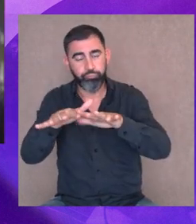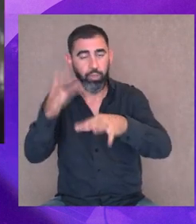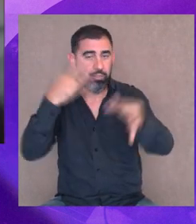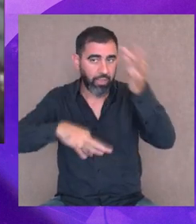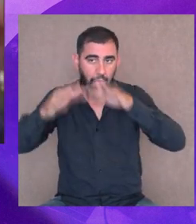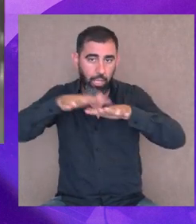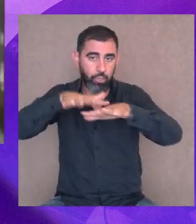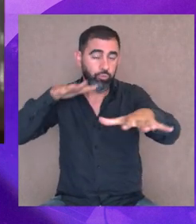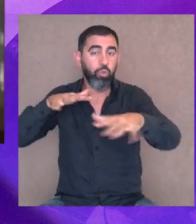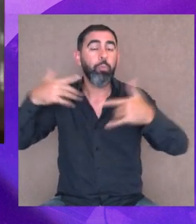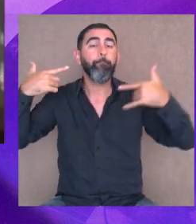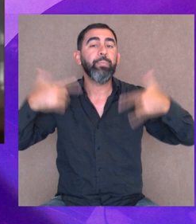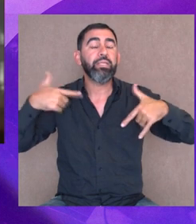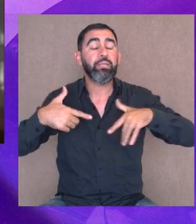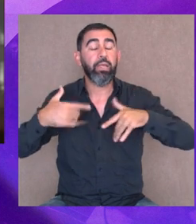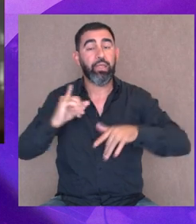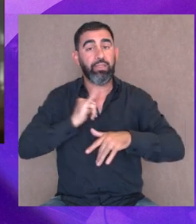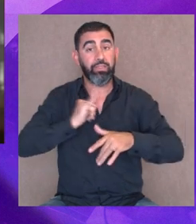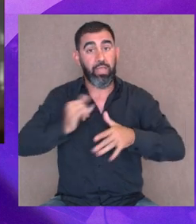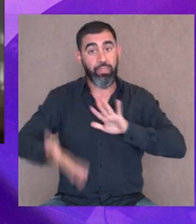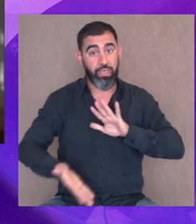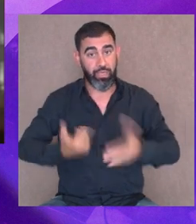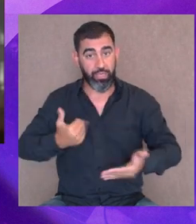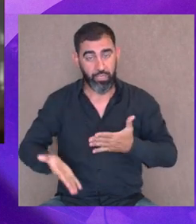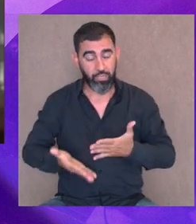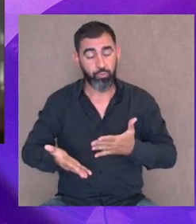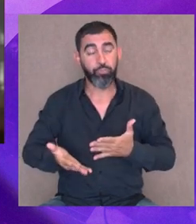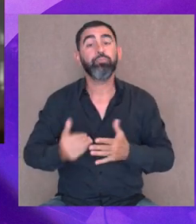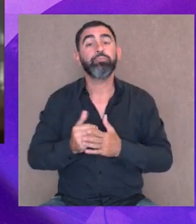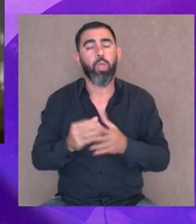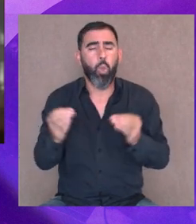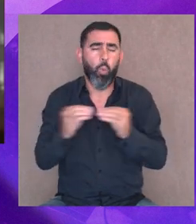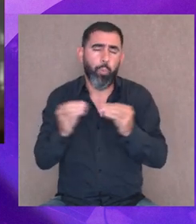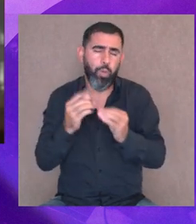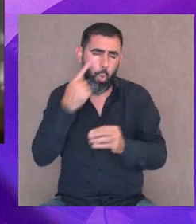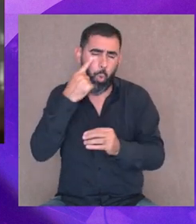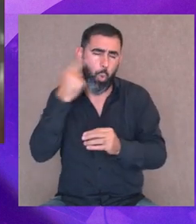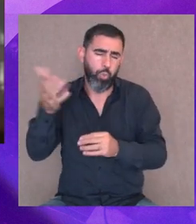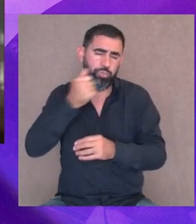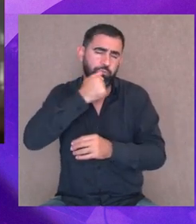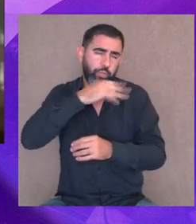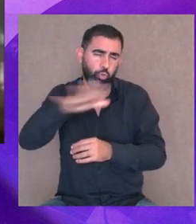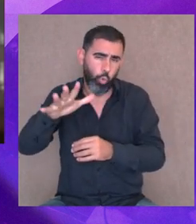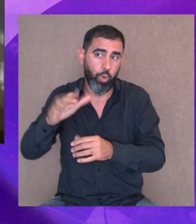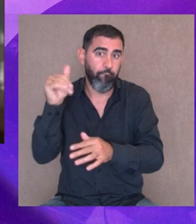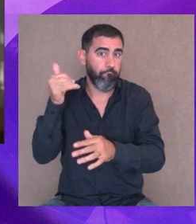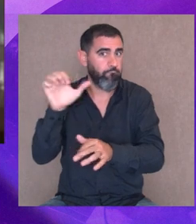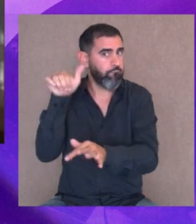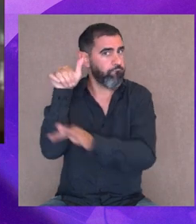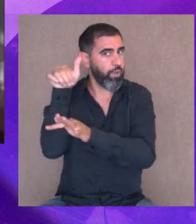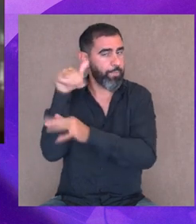así, donde la ministra de Equidad y Género y Dora Barrientos, que es una querida compañera historiadora